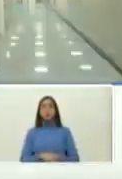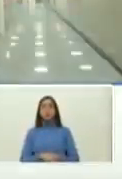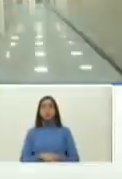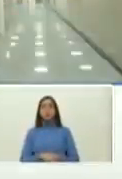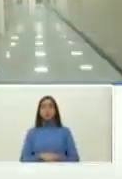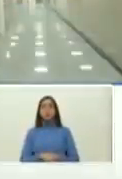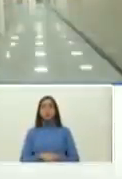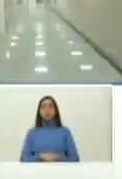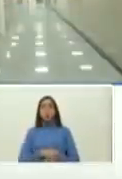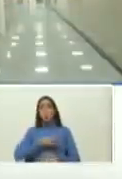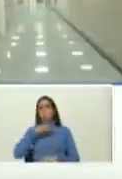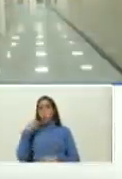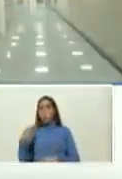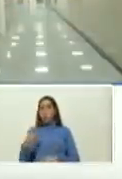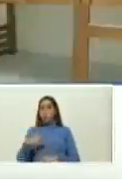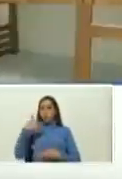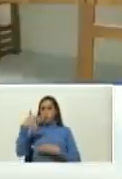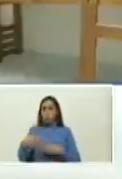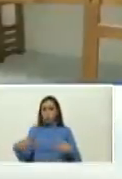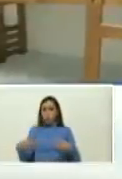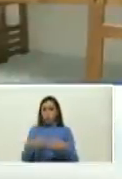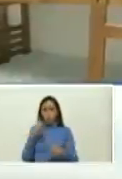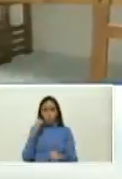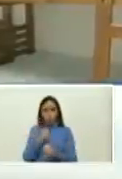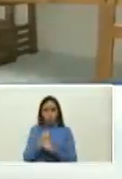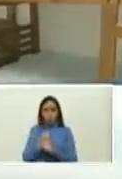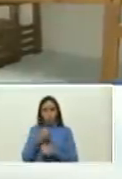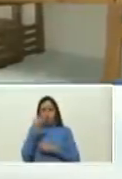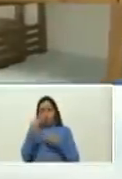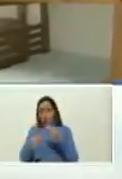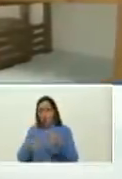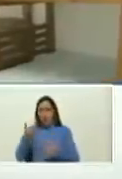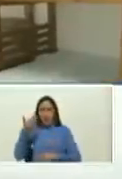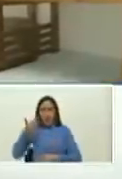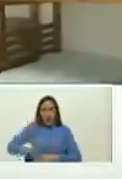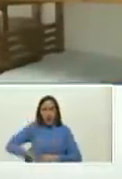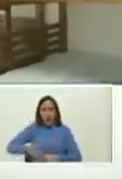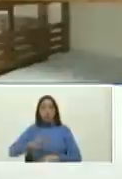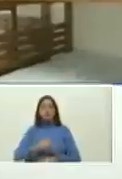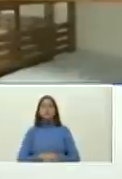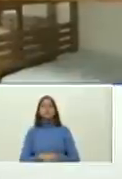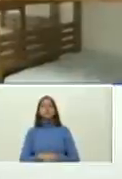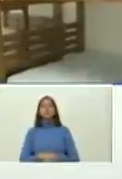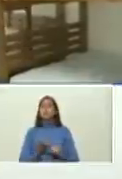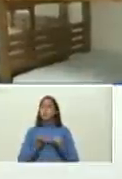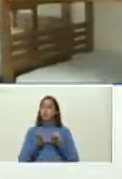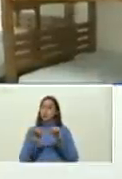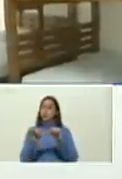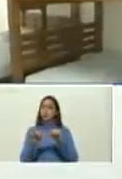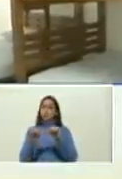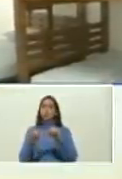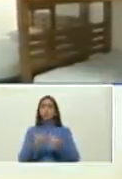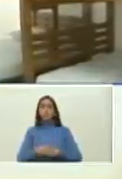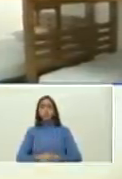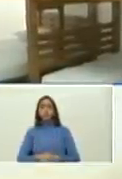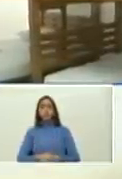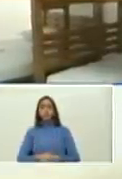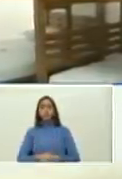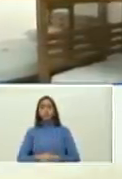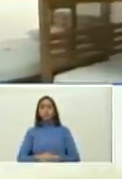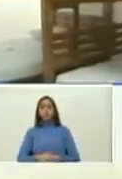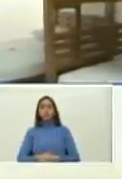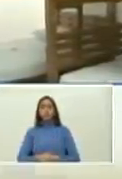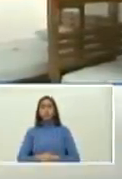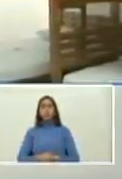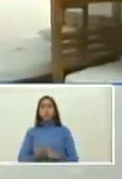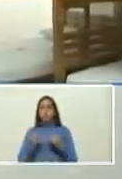juventud al frente de todas las tareas importantes de verdad sigan adelante con mucha perseverancia